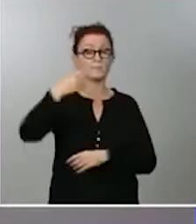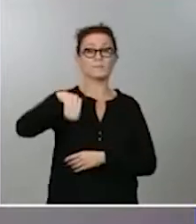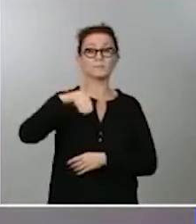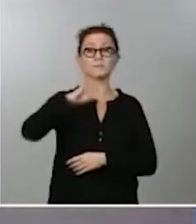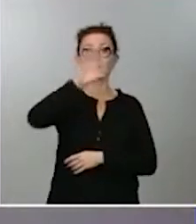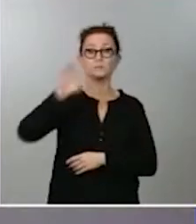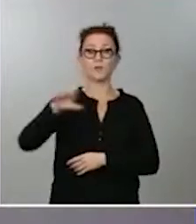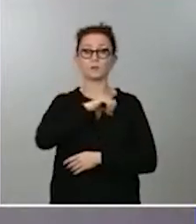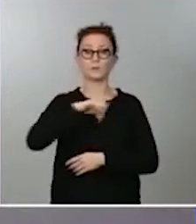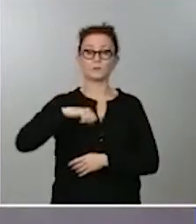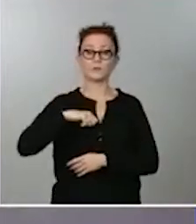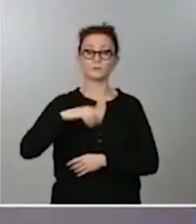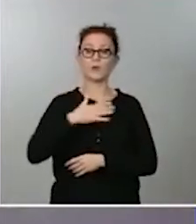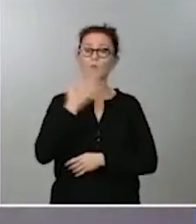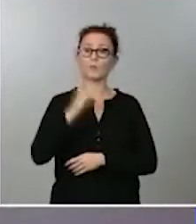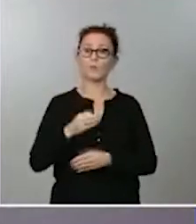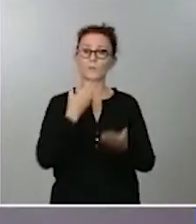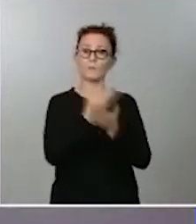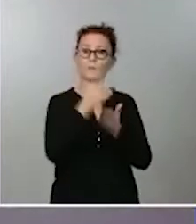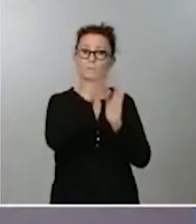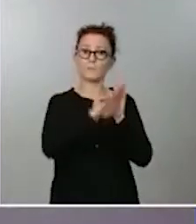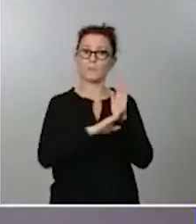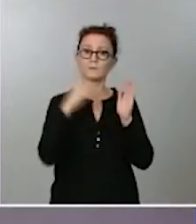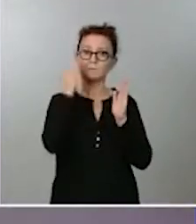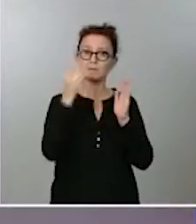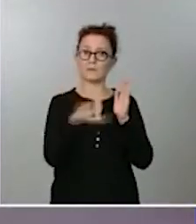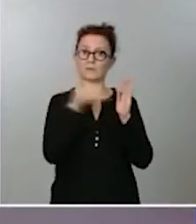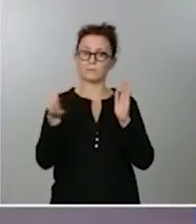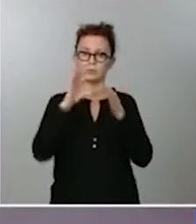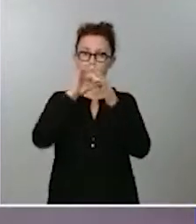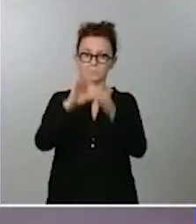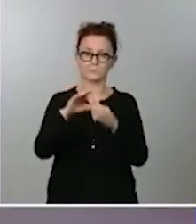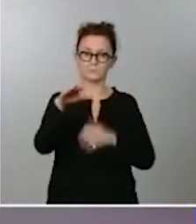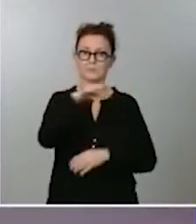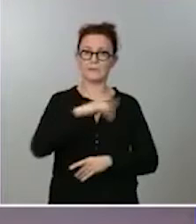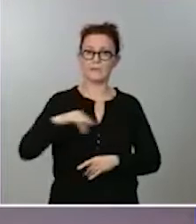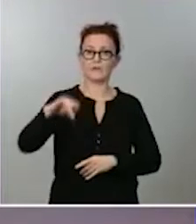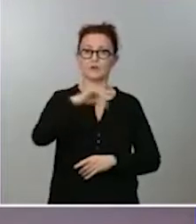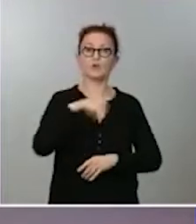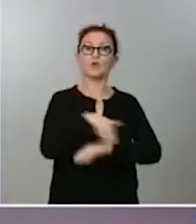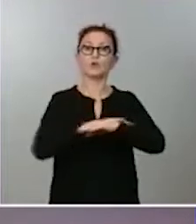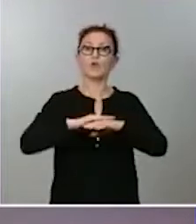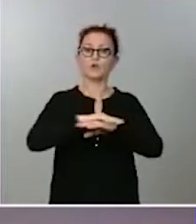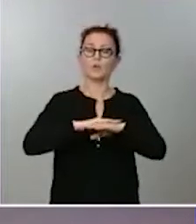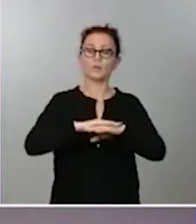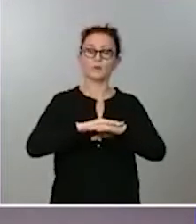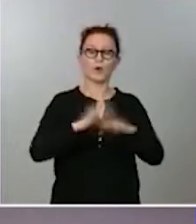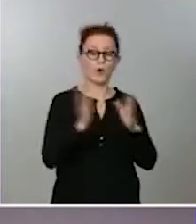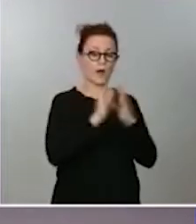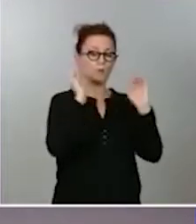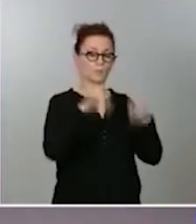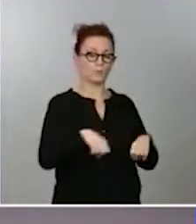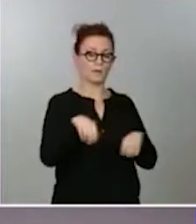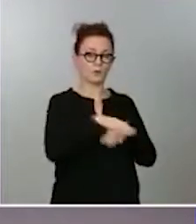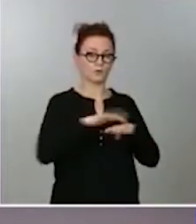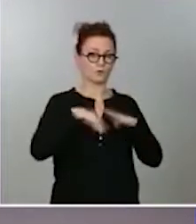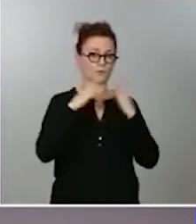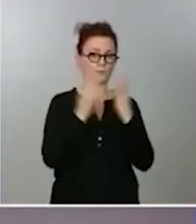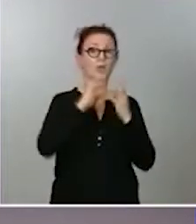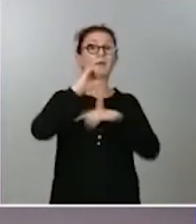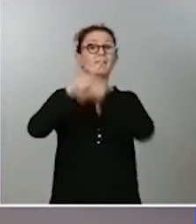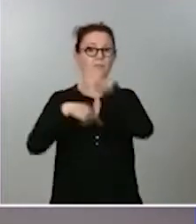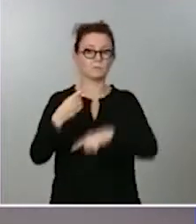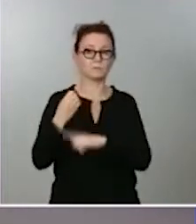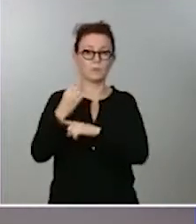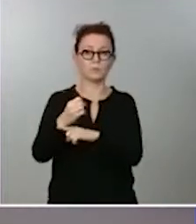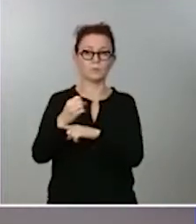siempre aquellas medidas que considerasen oportunas y que el Gobierno las apoyaría en Consejo de Ministros y que posteriormente daría sus apoyos en el Congreso